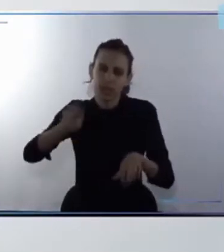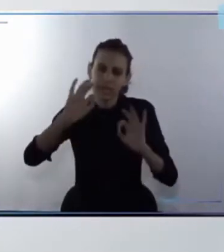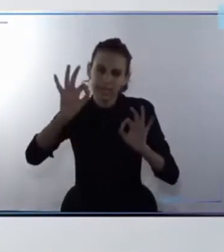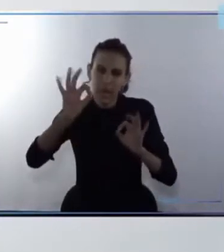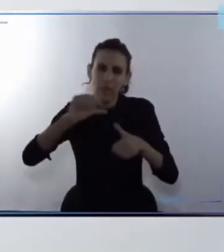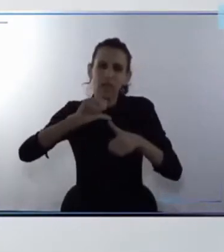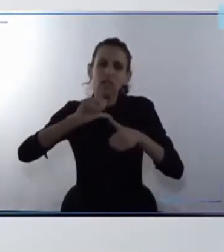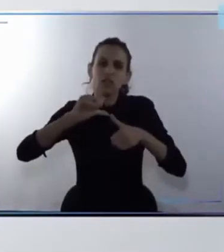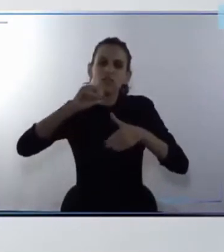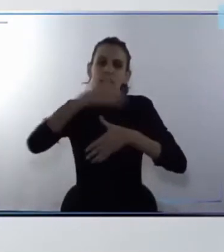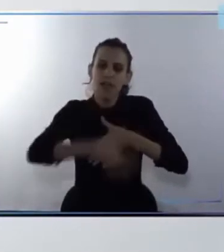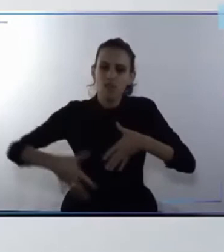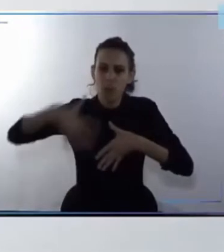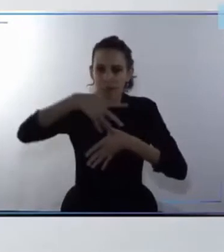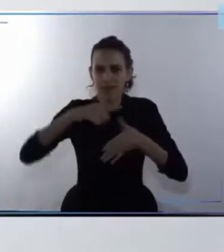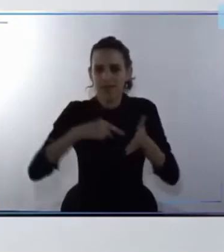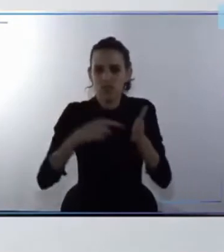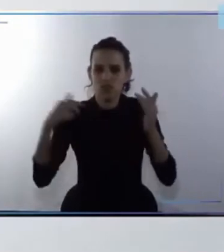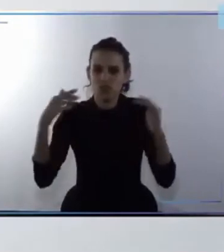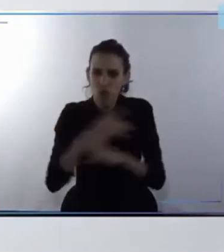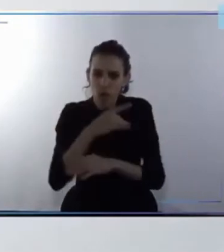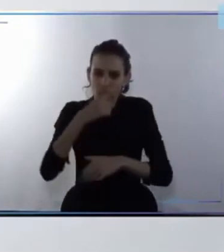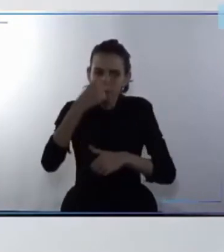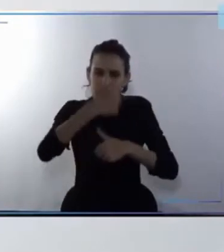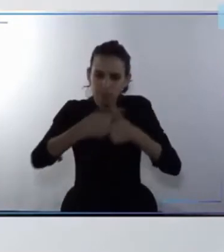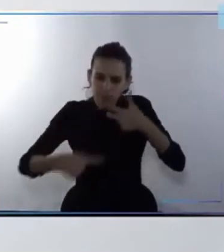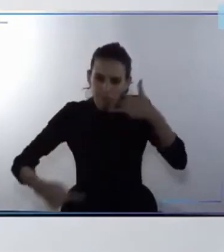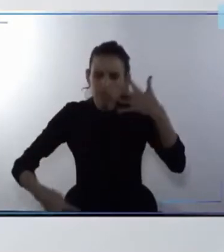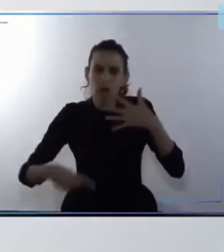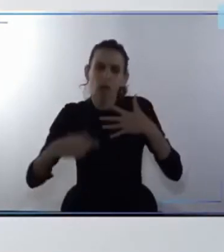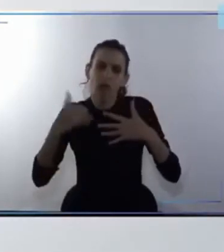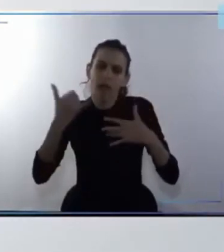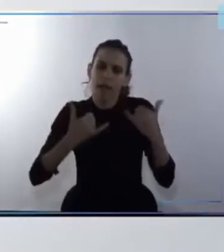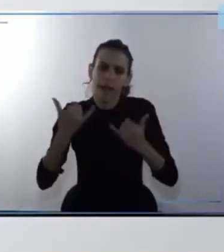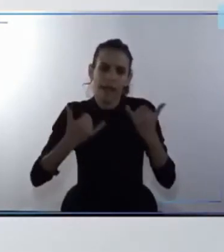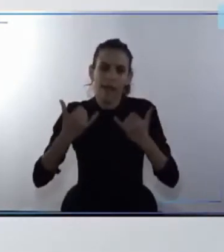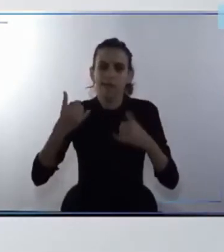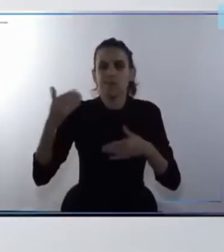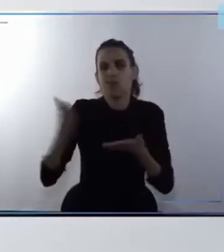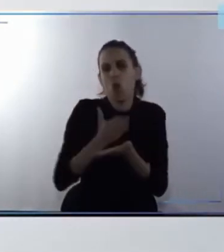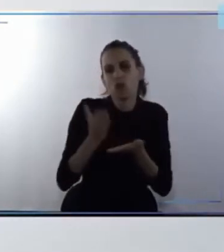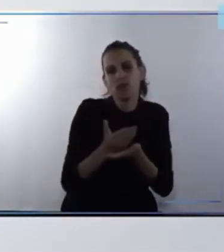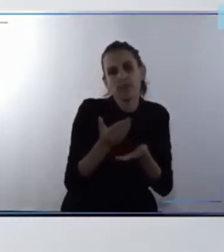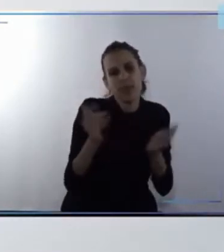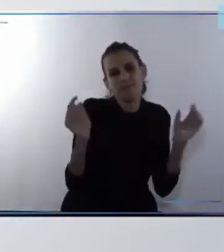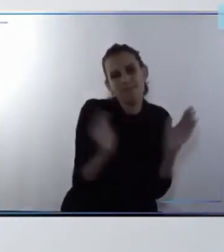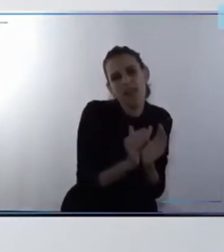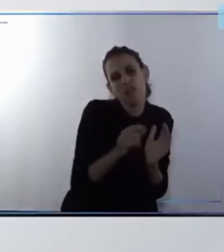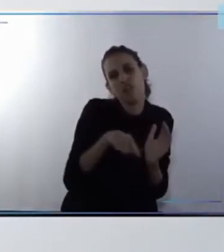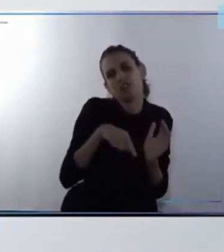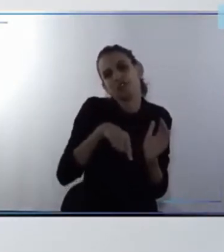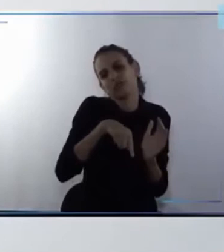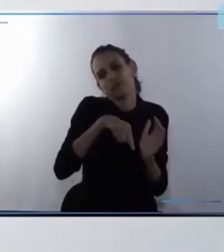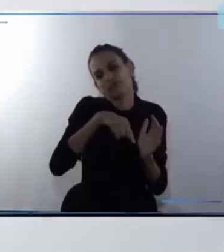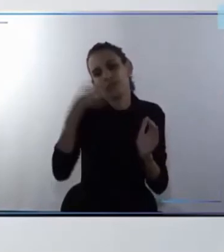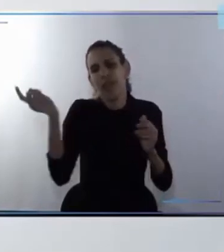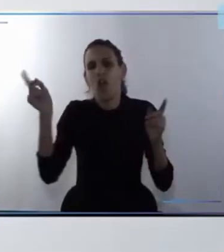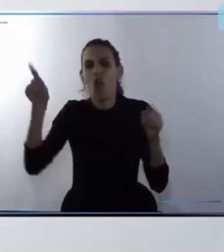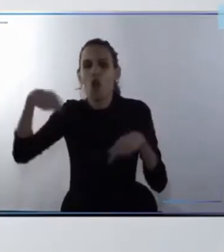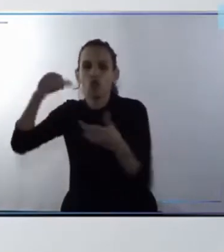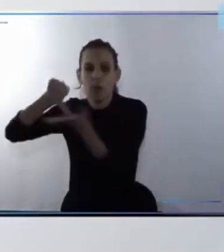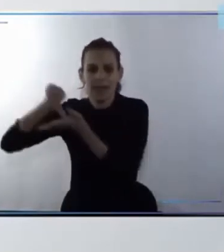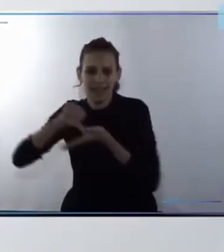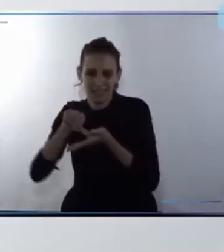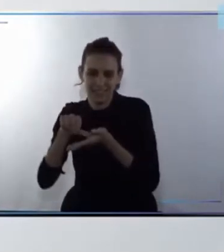baja productividad comparada con las otras regiones del mundo pero una economía que sea más diversificada con más